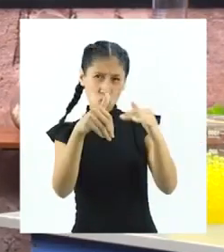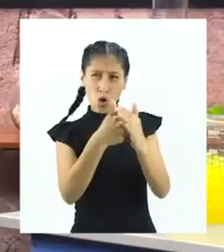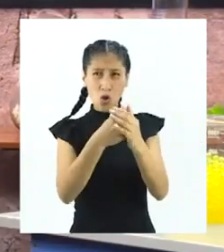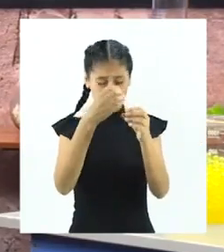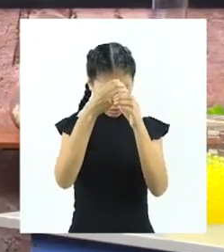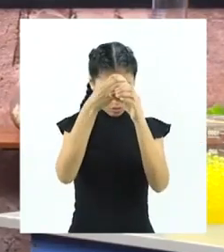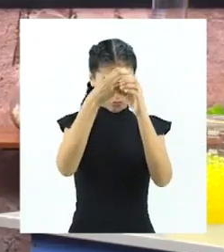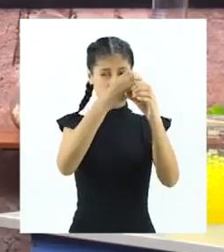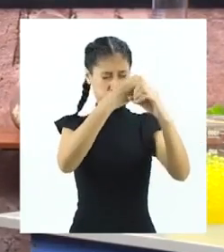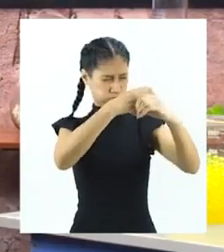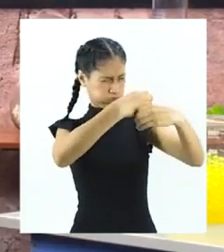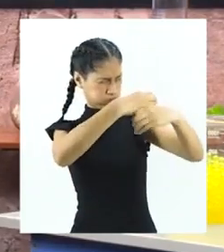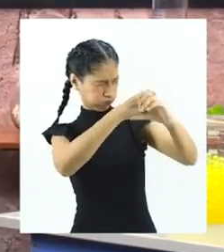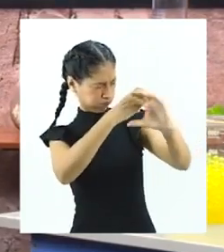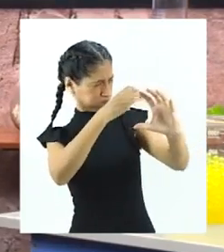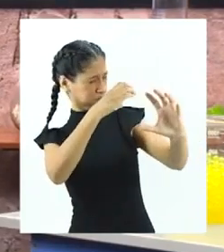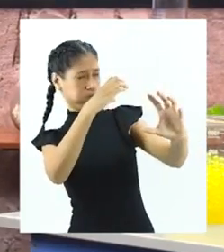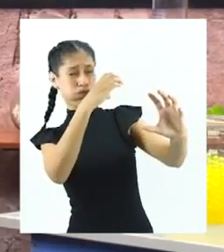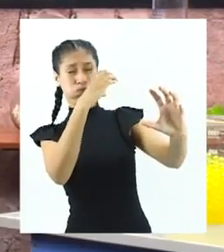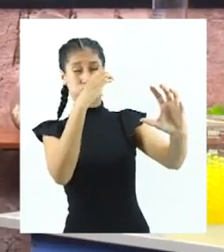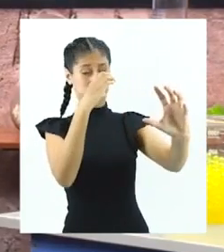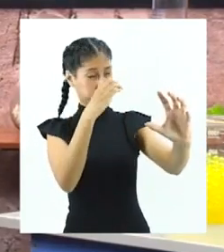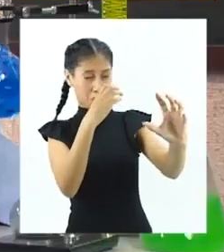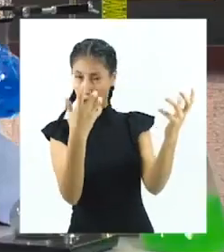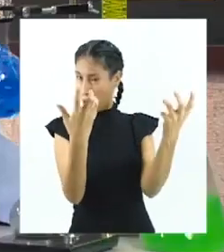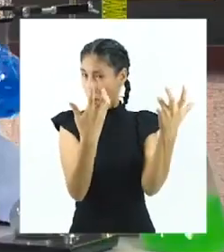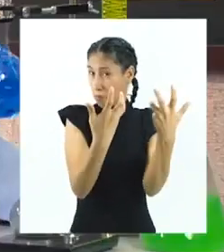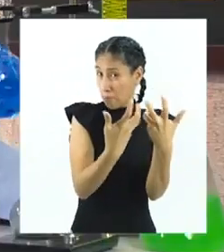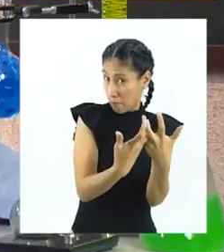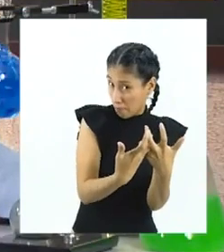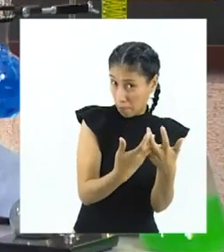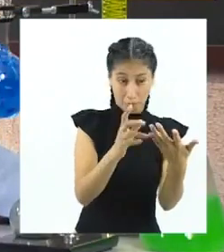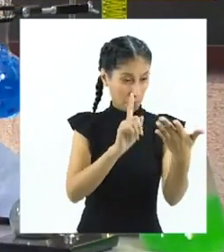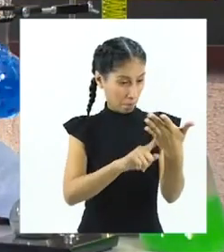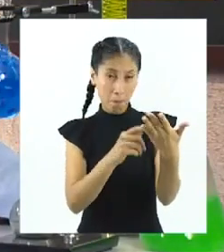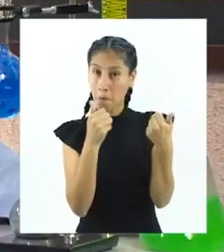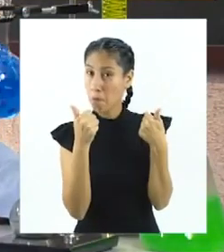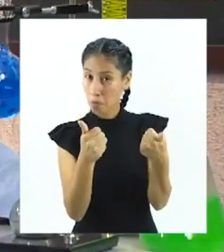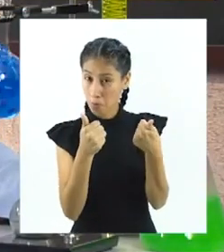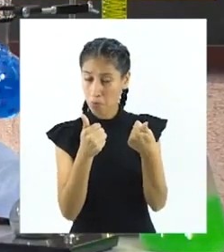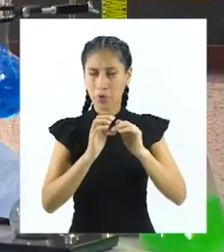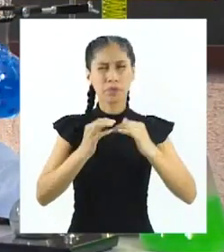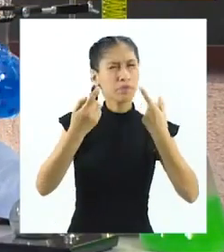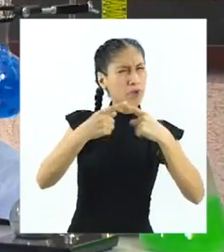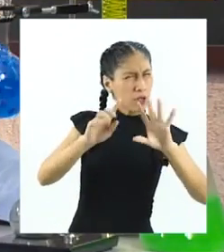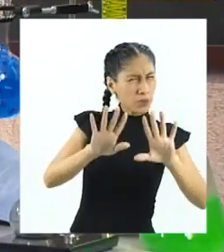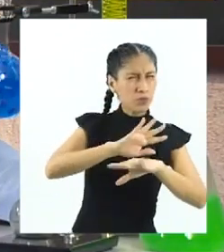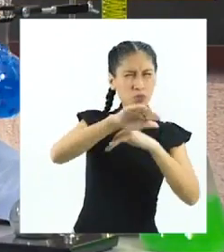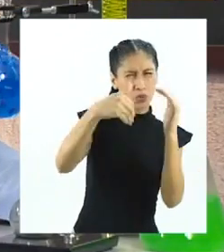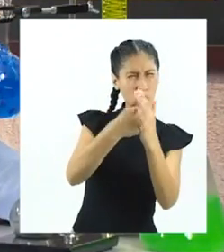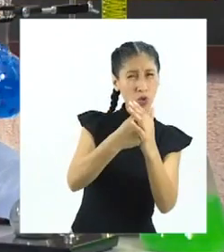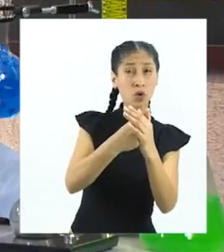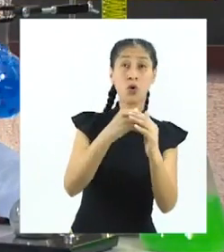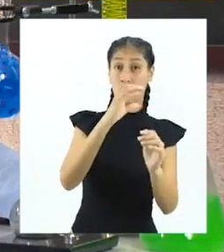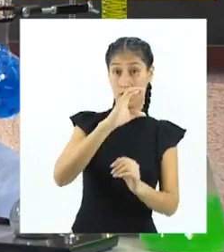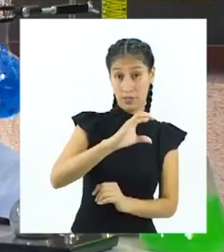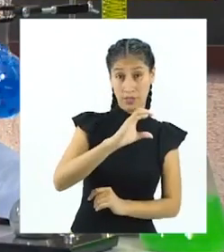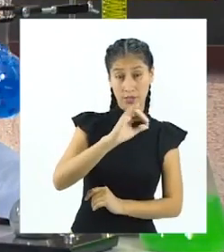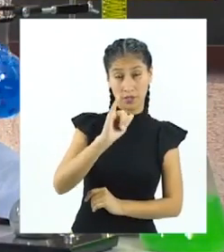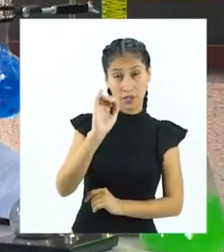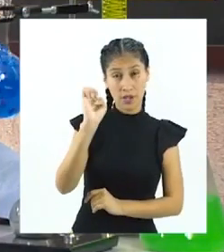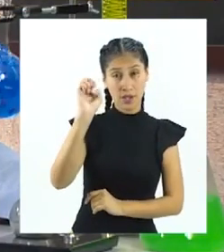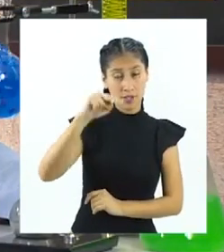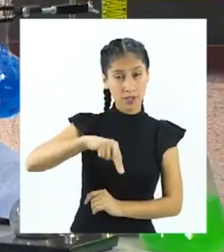científico se convierte en una certeza absoluta. No es así. La ciencia es un